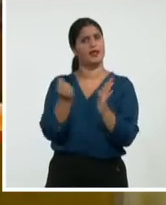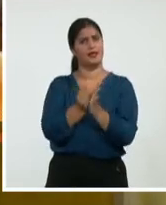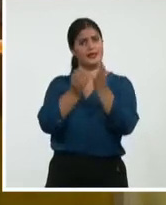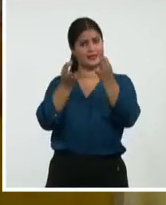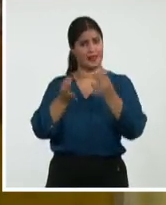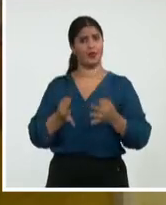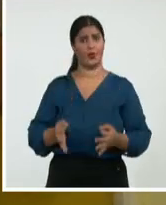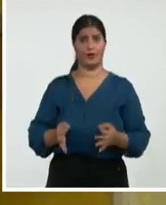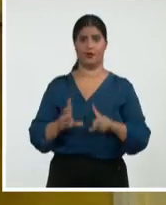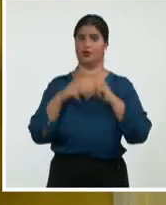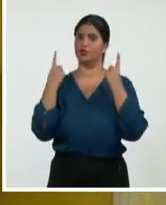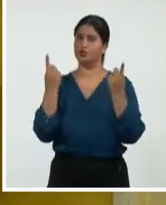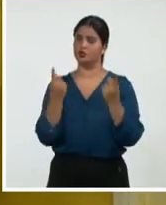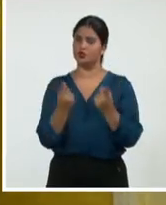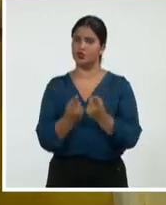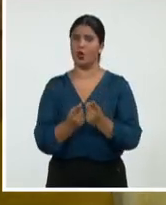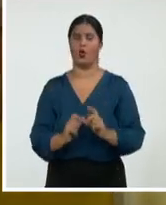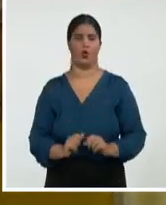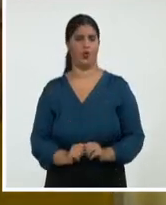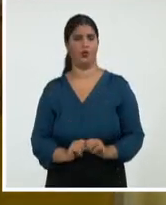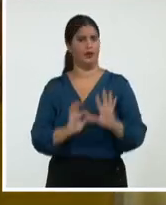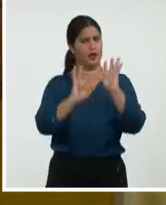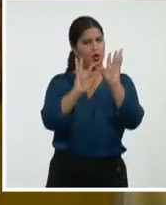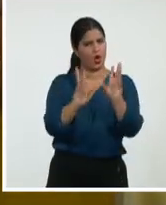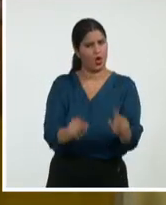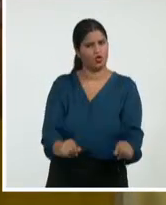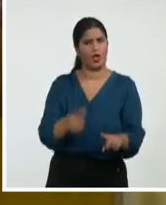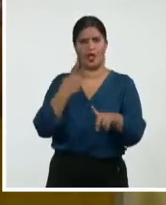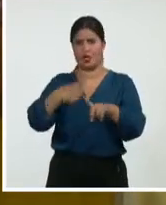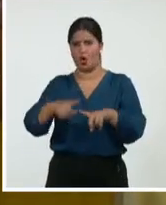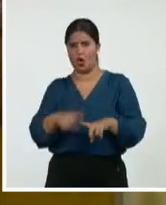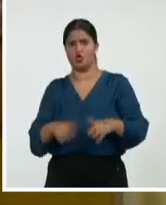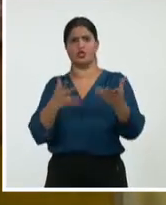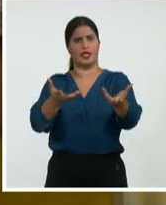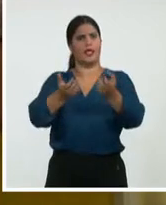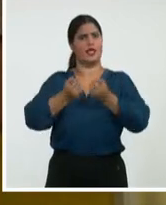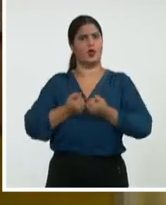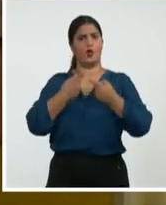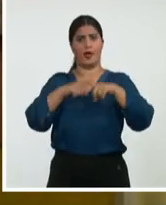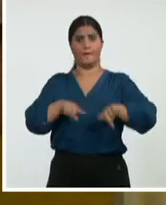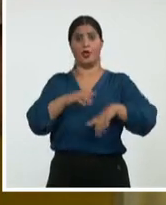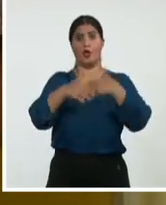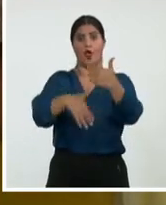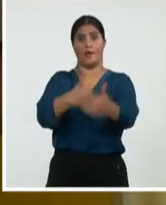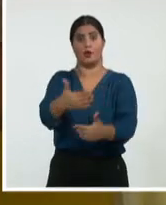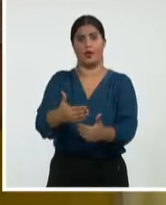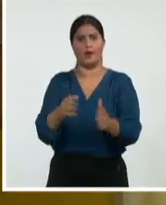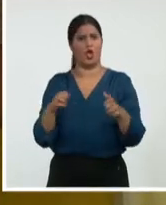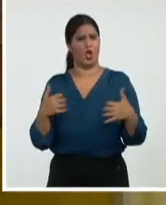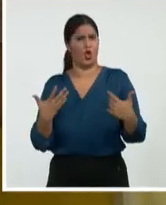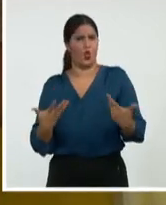evalúa eso y te da una cifra. Pero ¿dónde está el problema? Es que no está el producto.